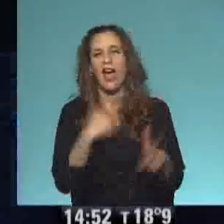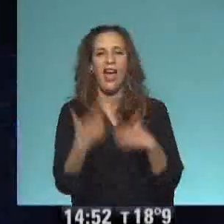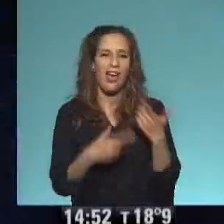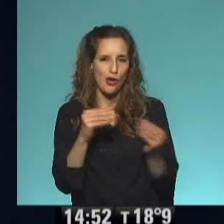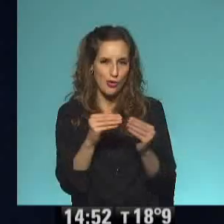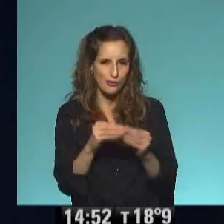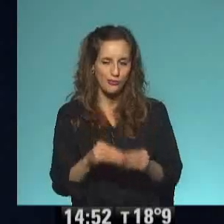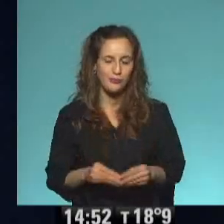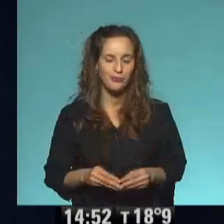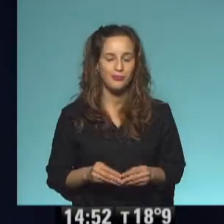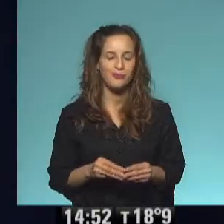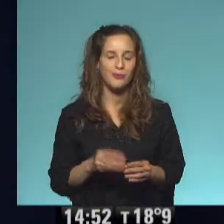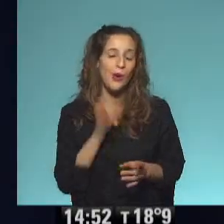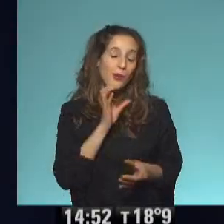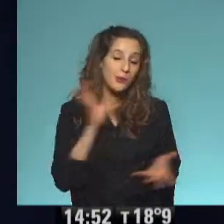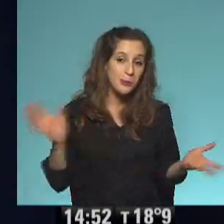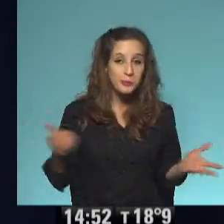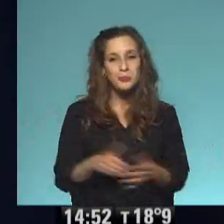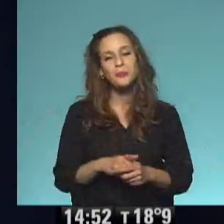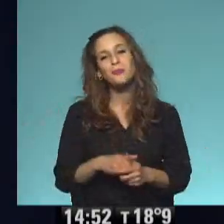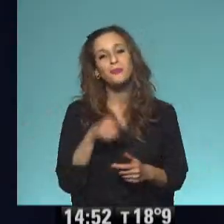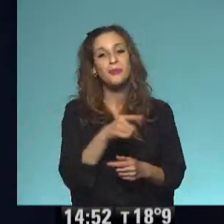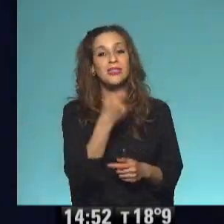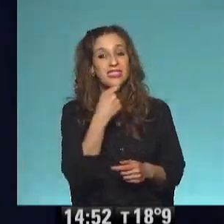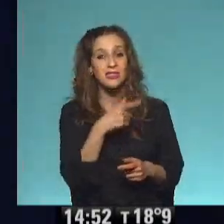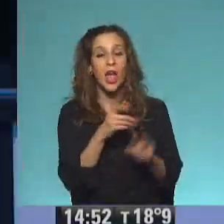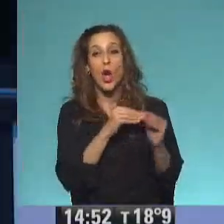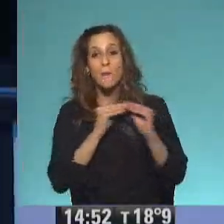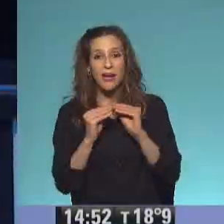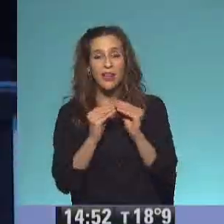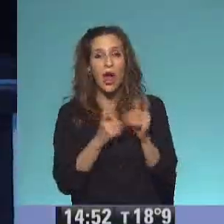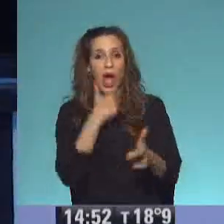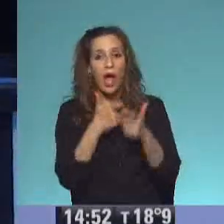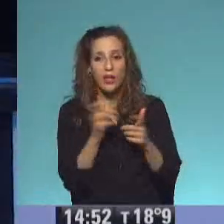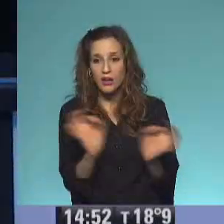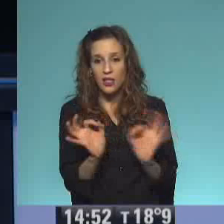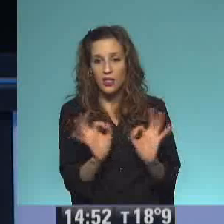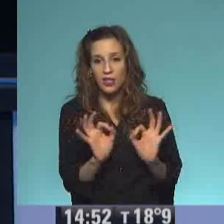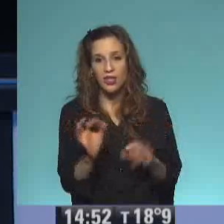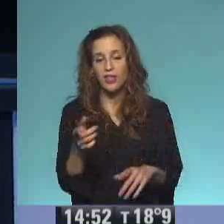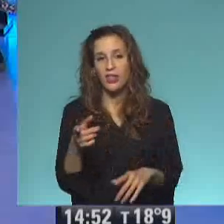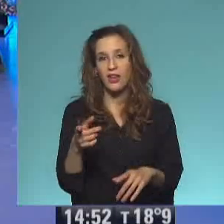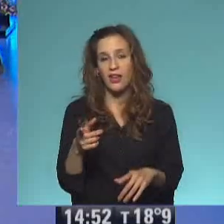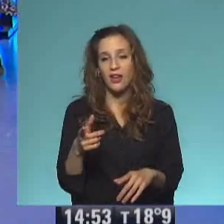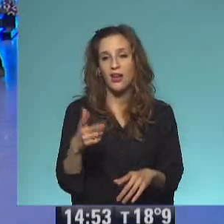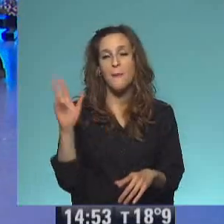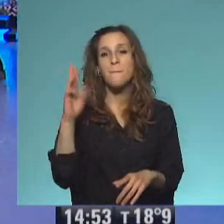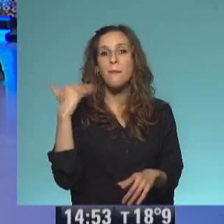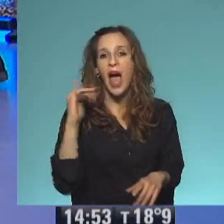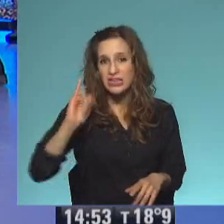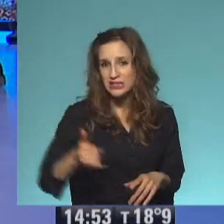En fin, ¿ha despertado grandes pasiones este chiste acá en el piso? A mí me causa gracia. Yo le preguntaría a un mago